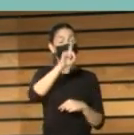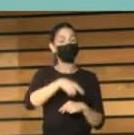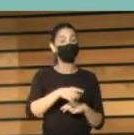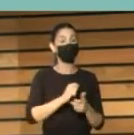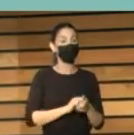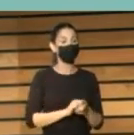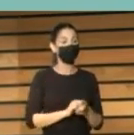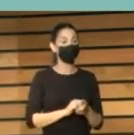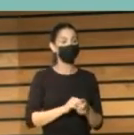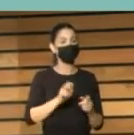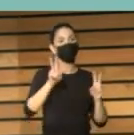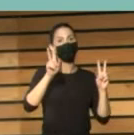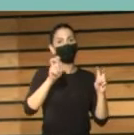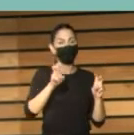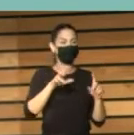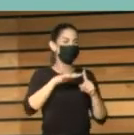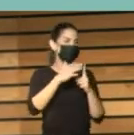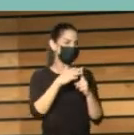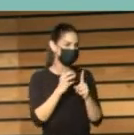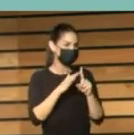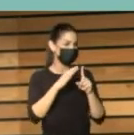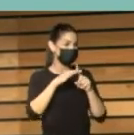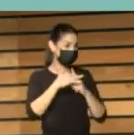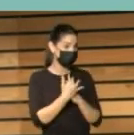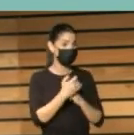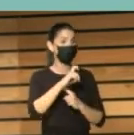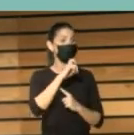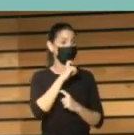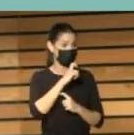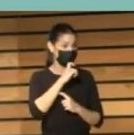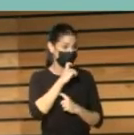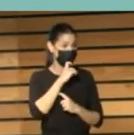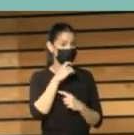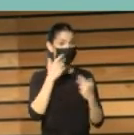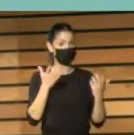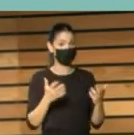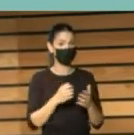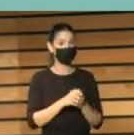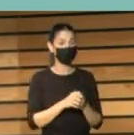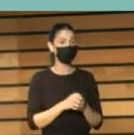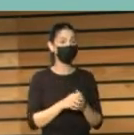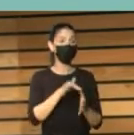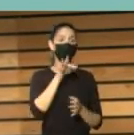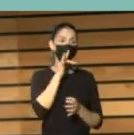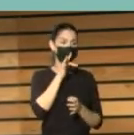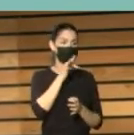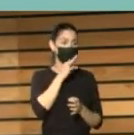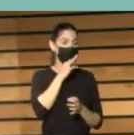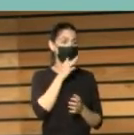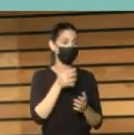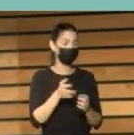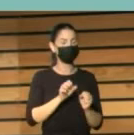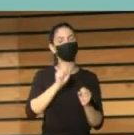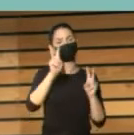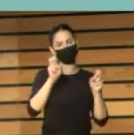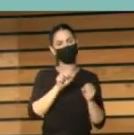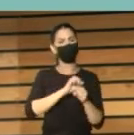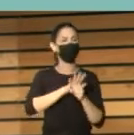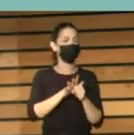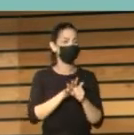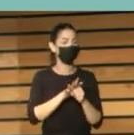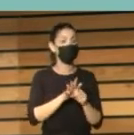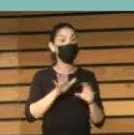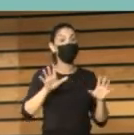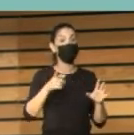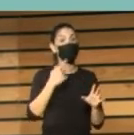servido dentro de las dificultades que nos ofrecía y nos ofrece todavía con ciertas resistencias la pandemia, hemos podido